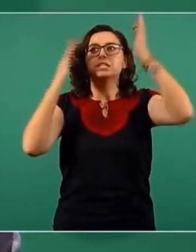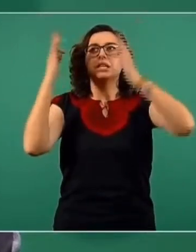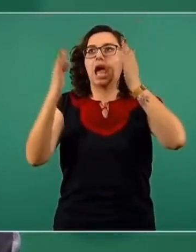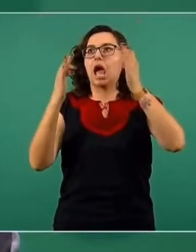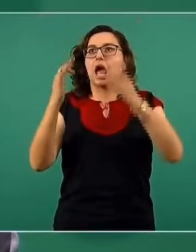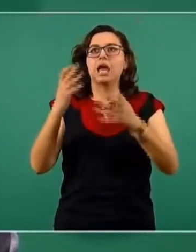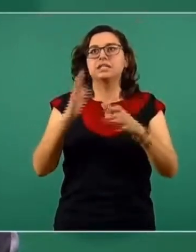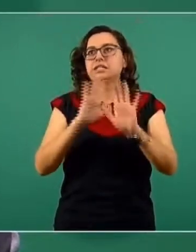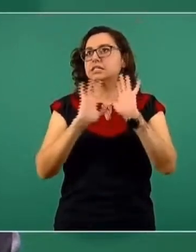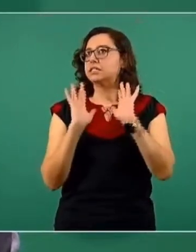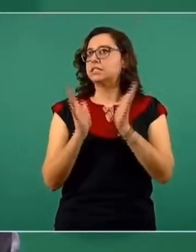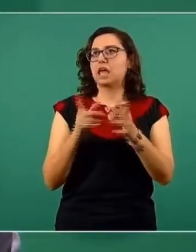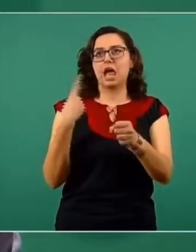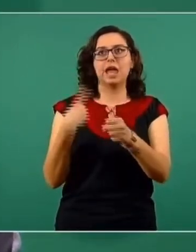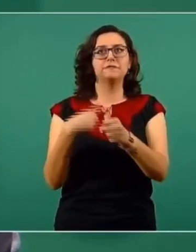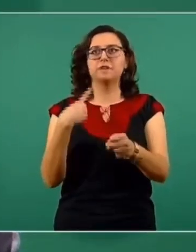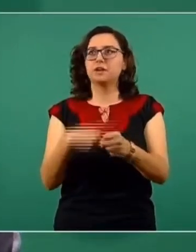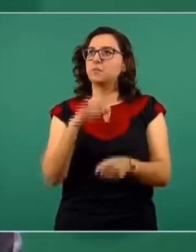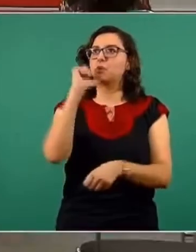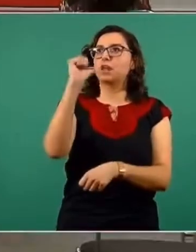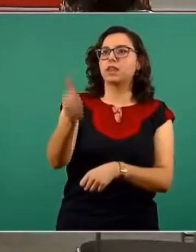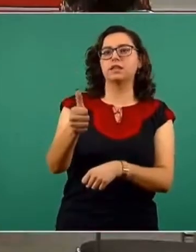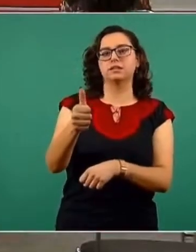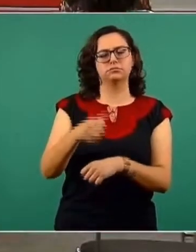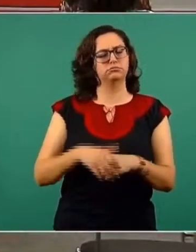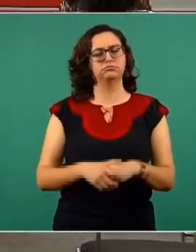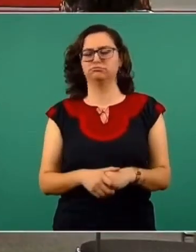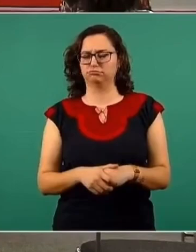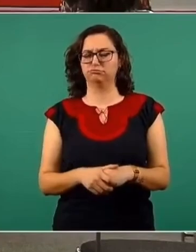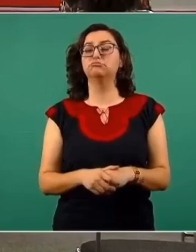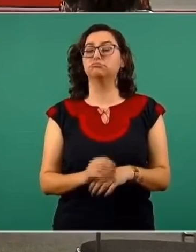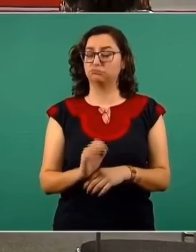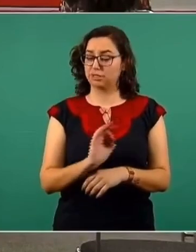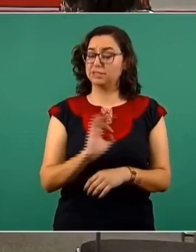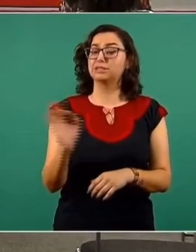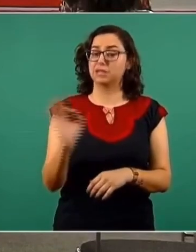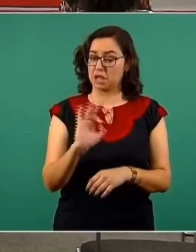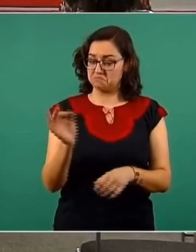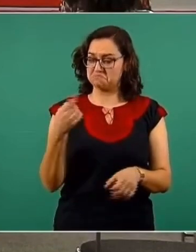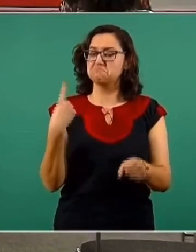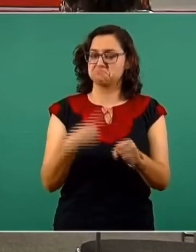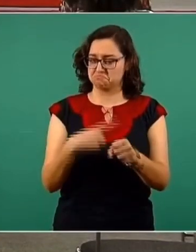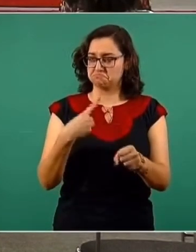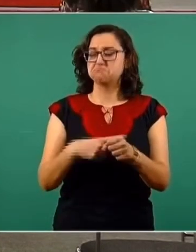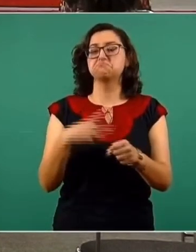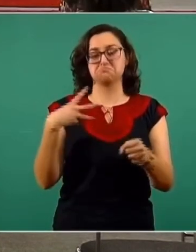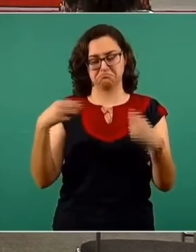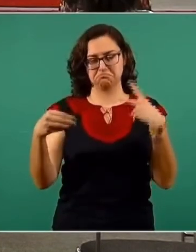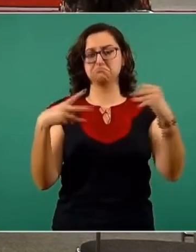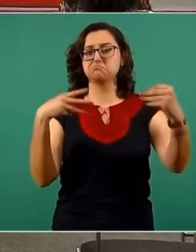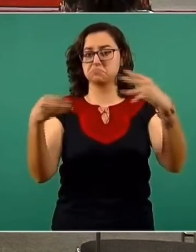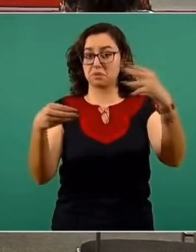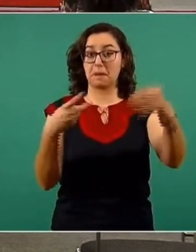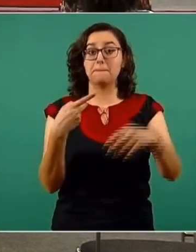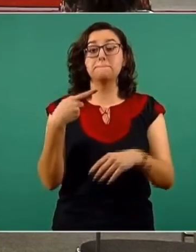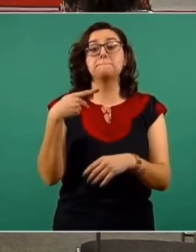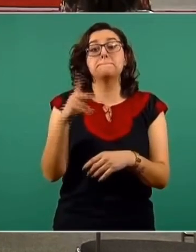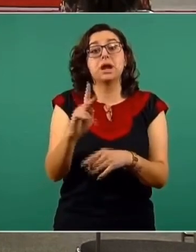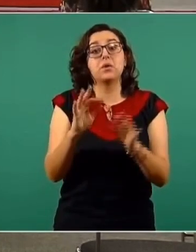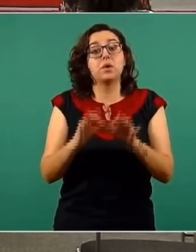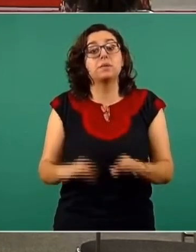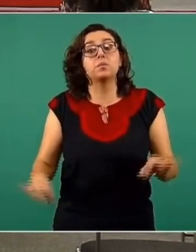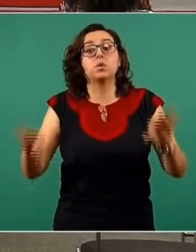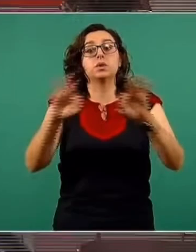solo caso. Se pueden presentar casos, pero lo importante es que se tenga una reducción al mínimo posible de ese